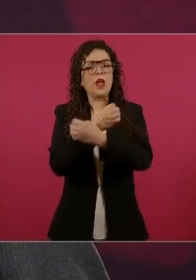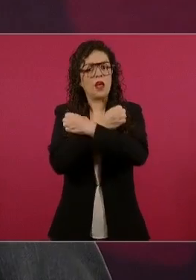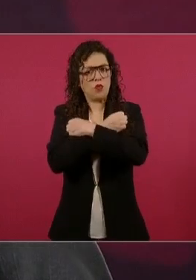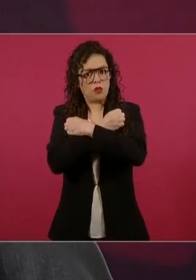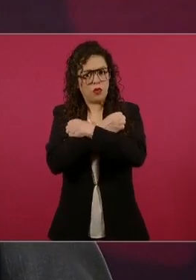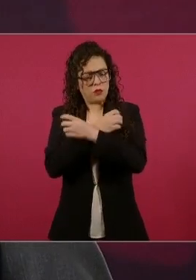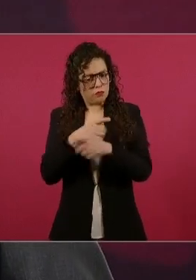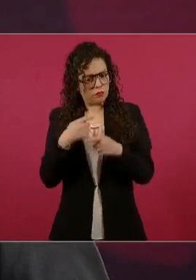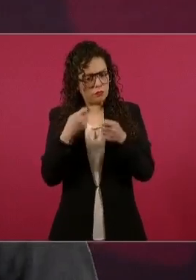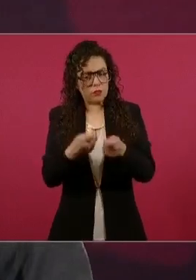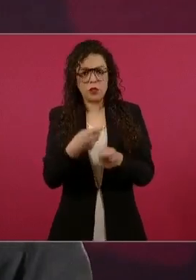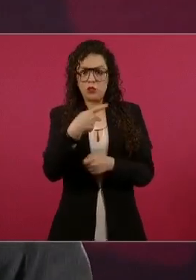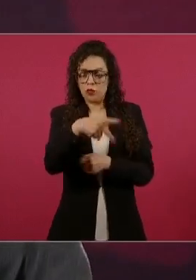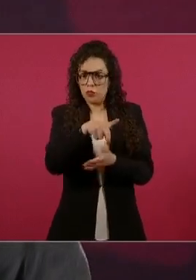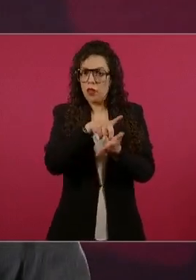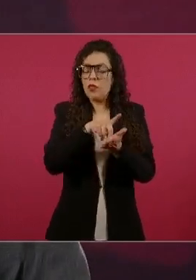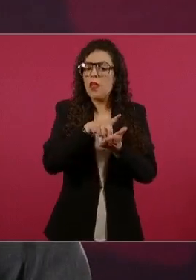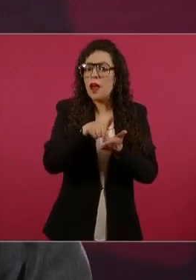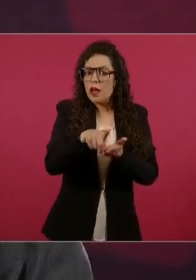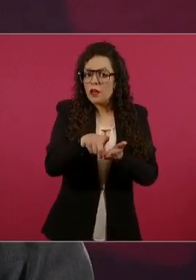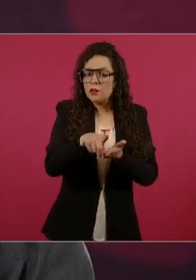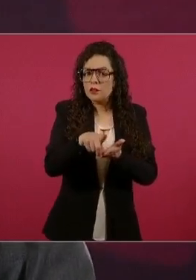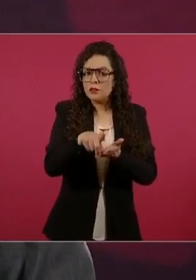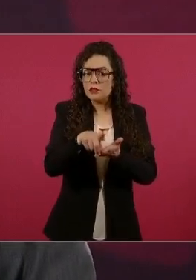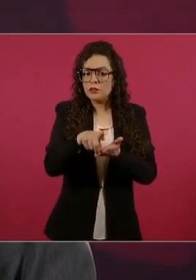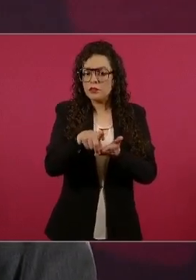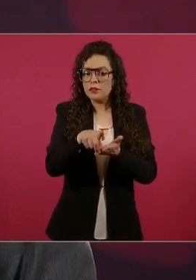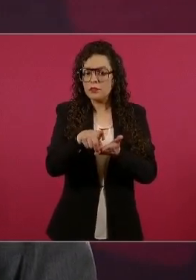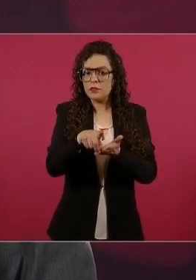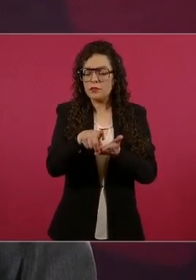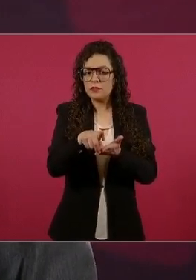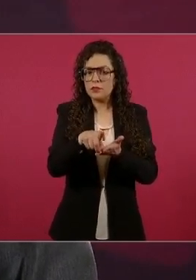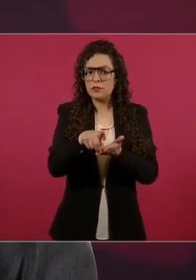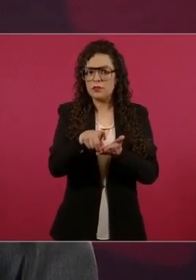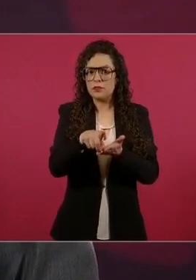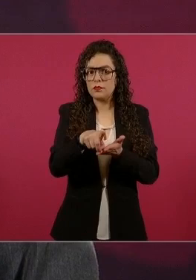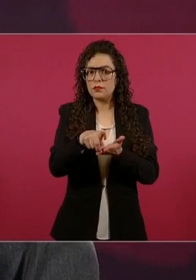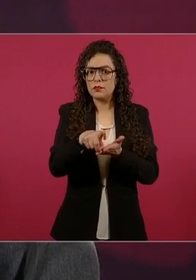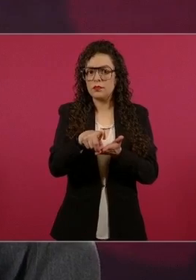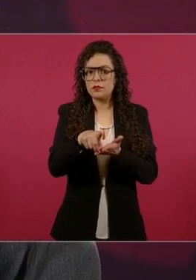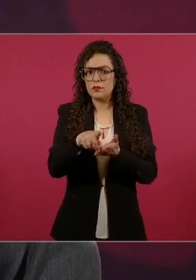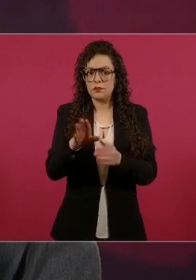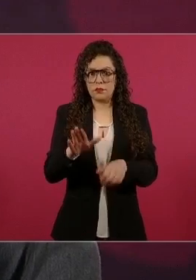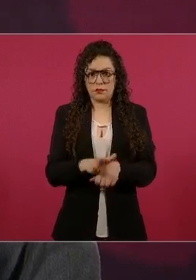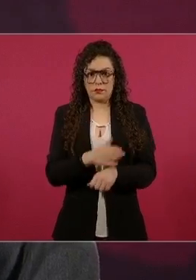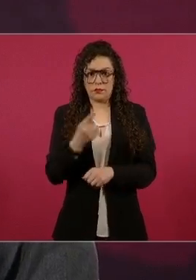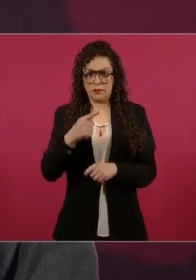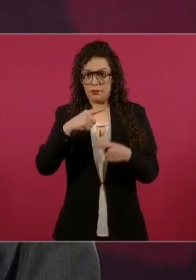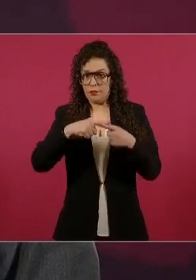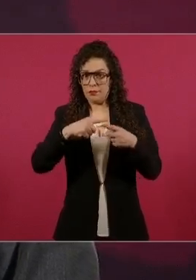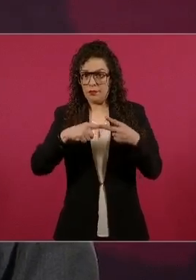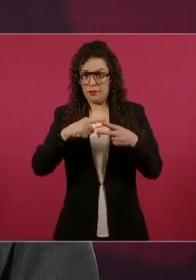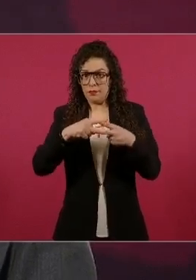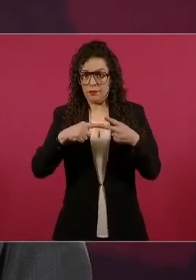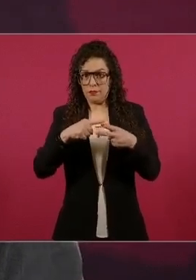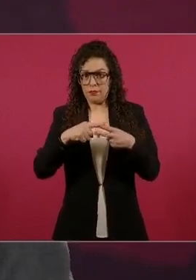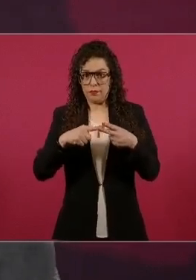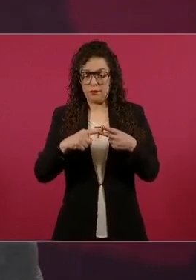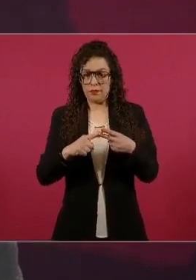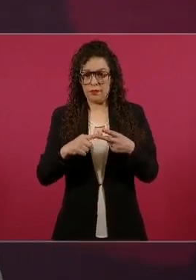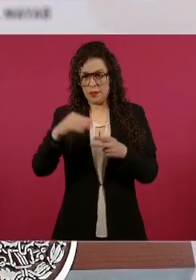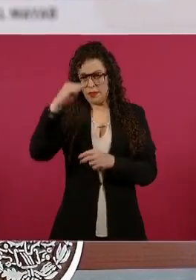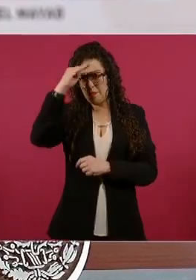que la educación, la salud no son mercancías,